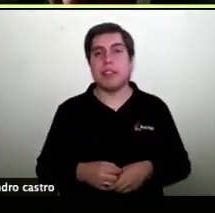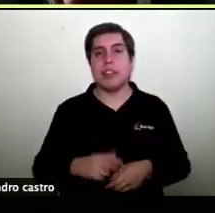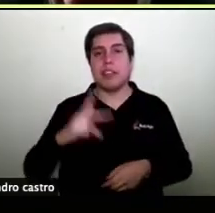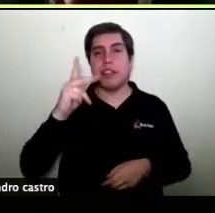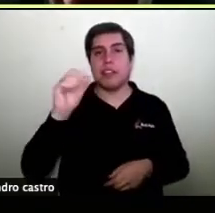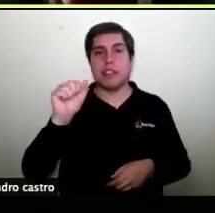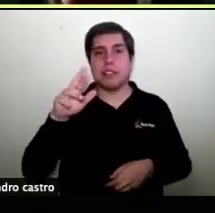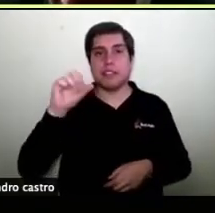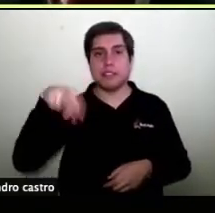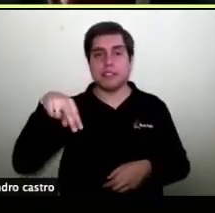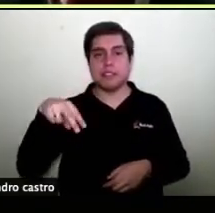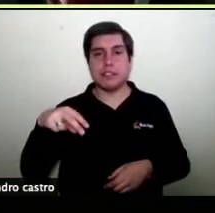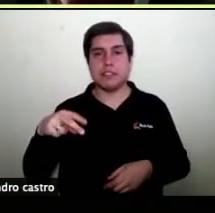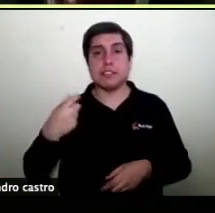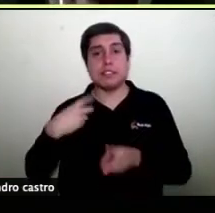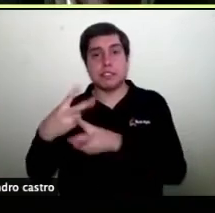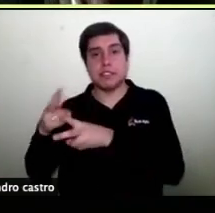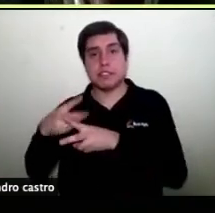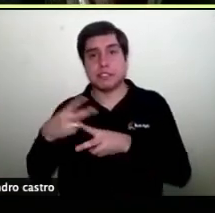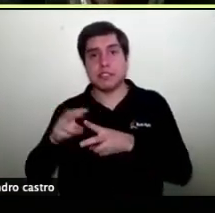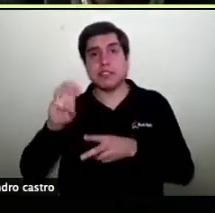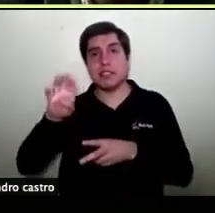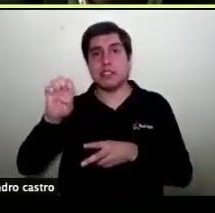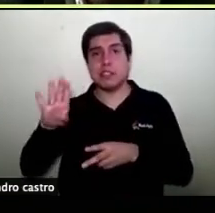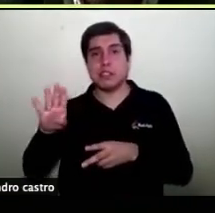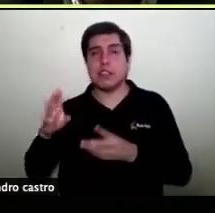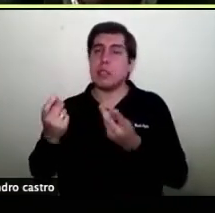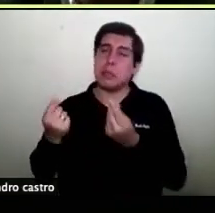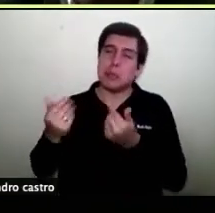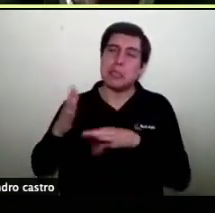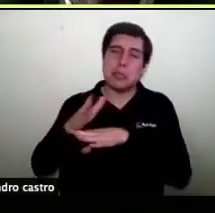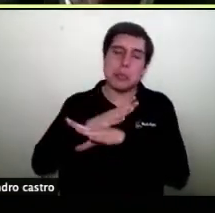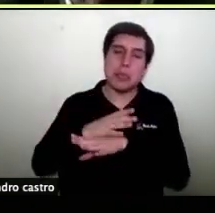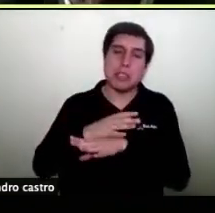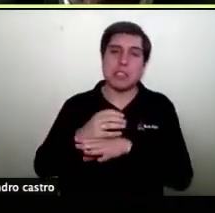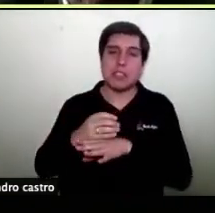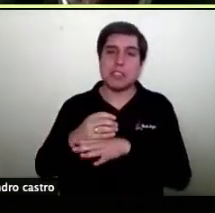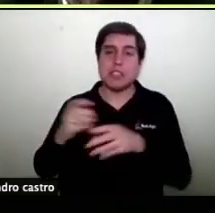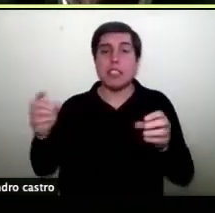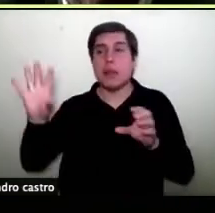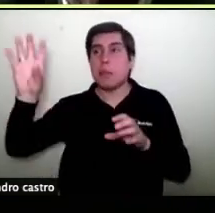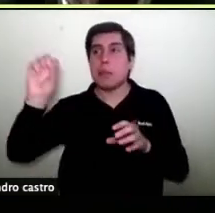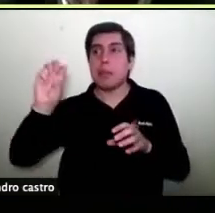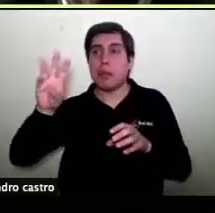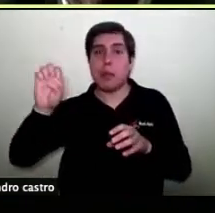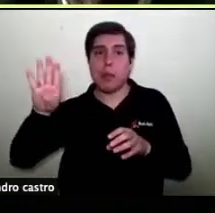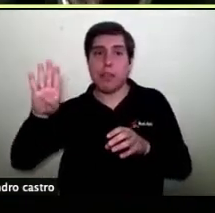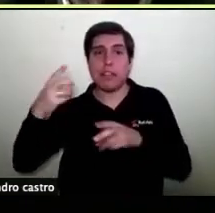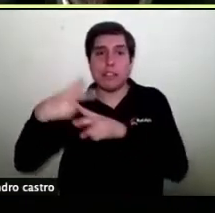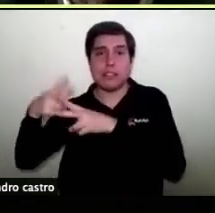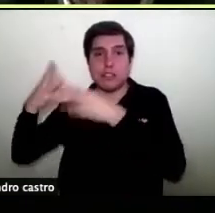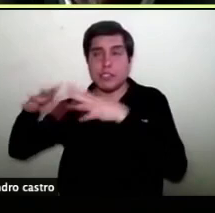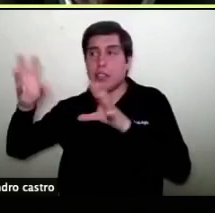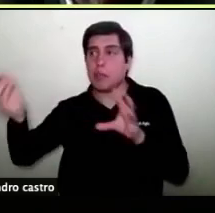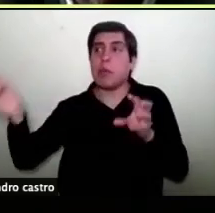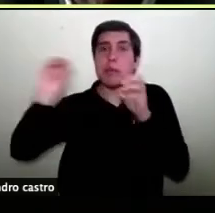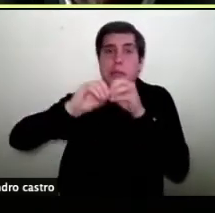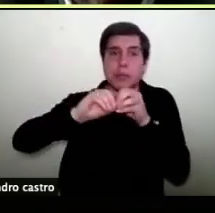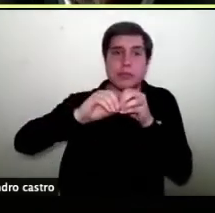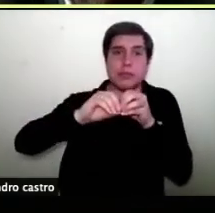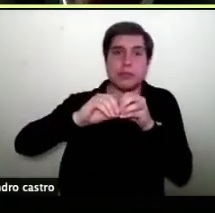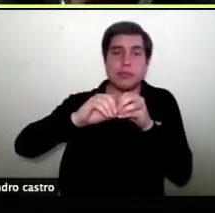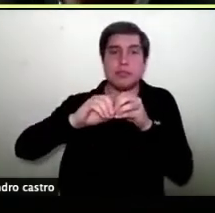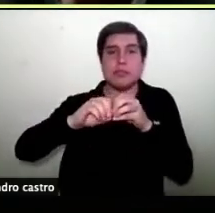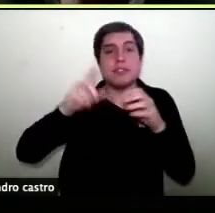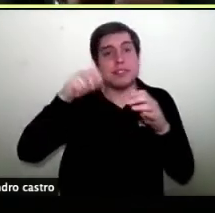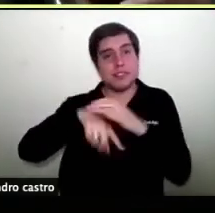se desintegra una página web ya creada un poco lo que les decía recién no se integra una página creada pero hoy día tenemos muy buenos casos de gente que